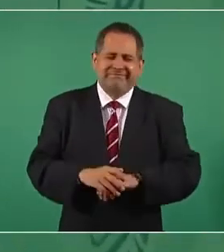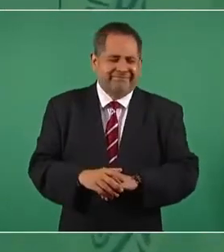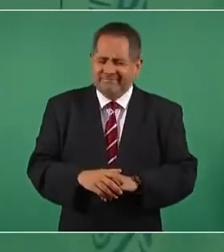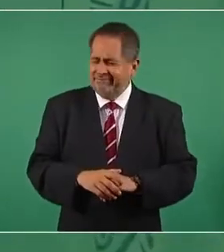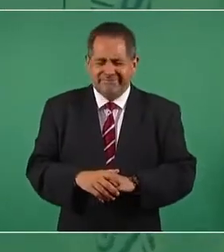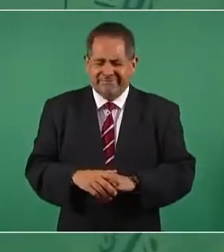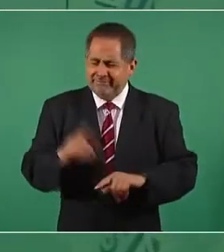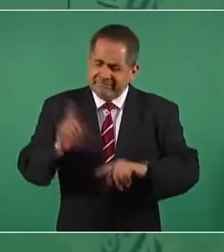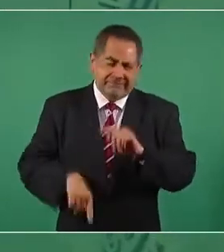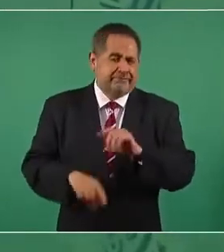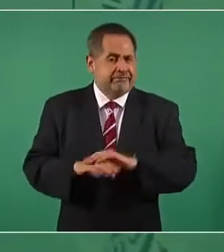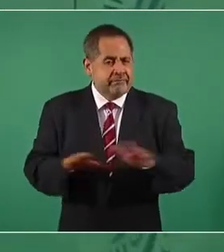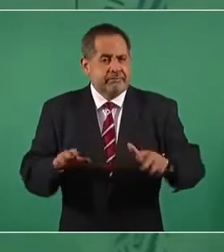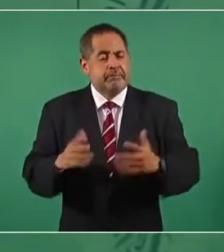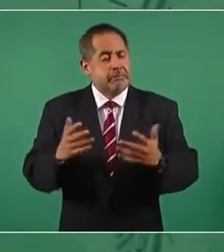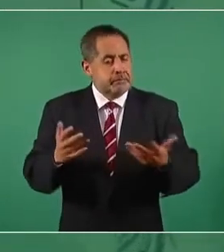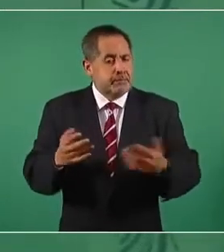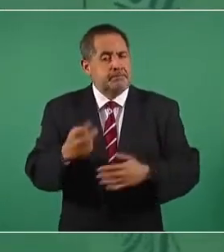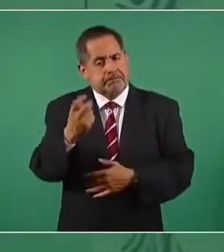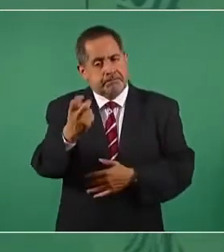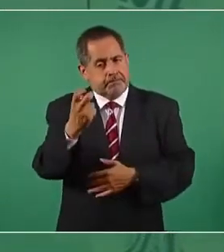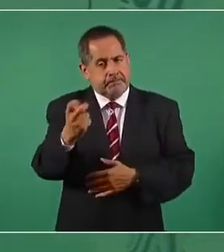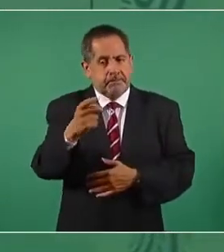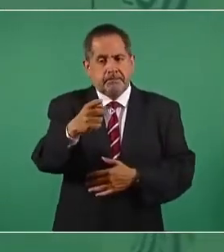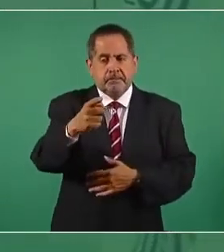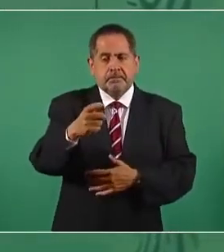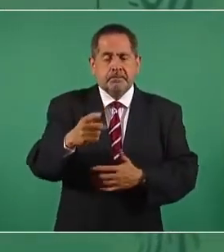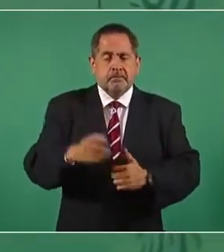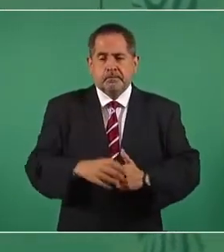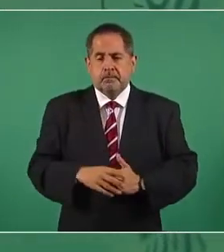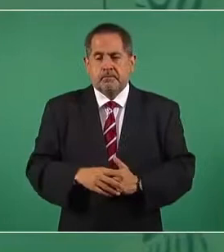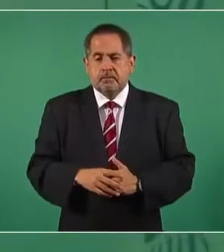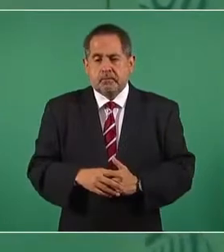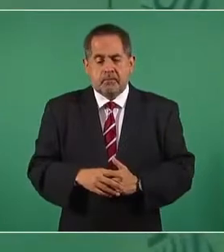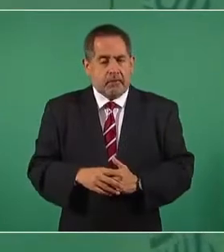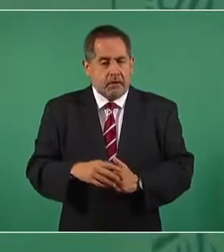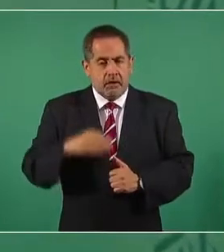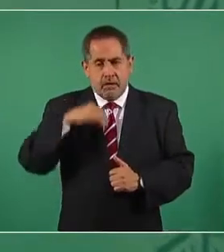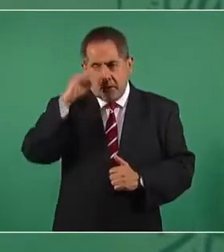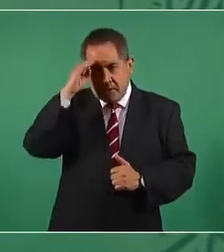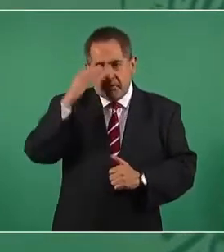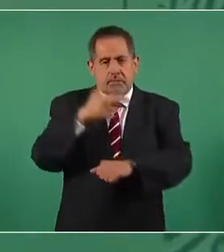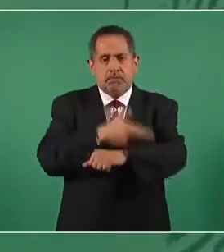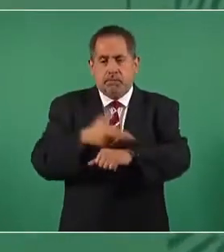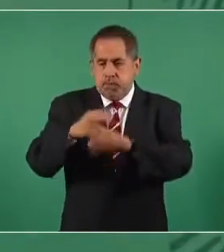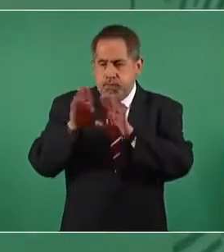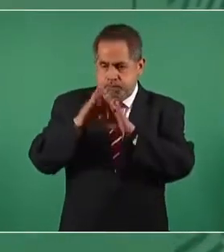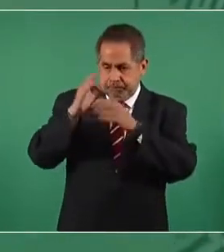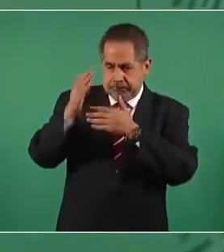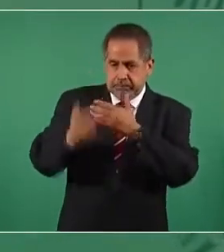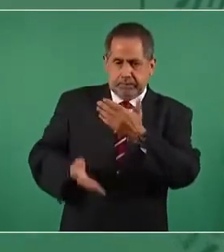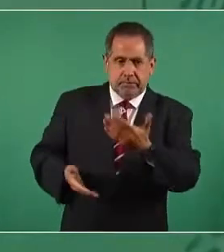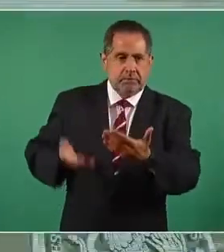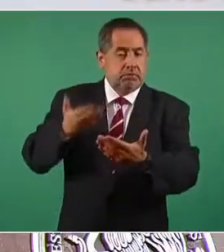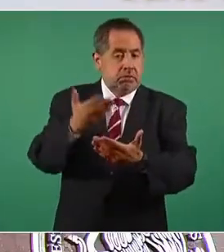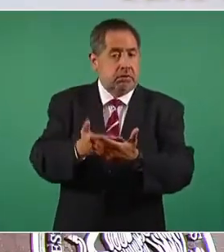Entonces, sí se está haciendo esa propuesta,